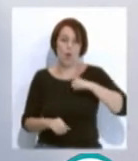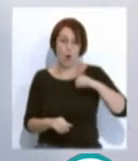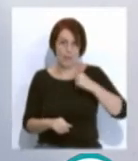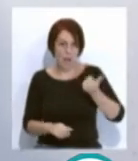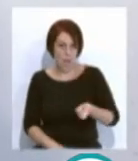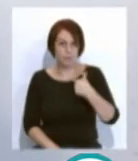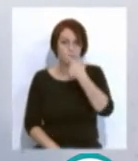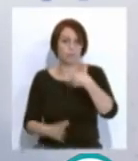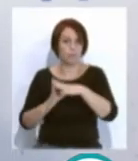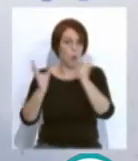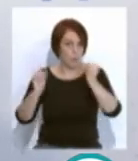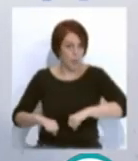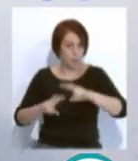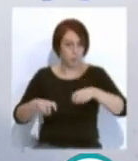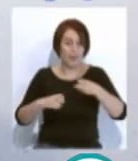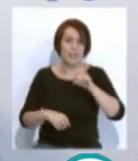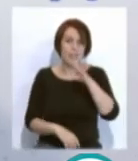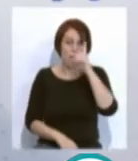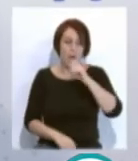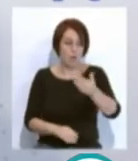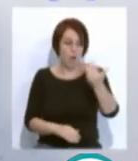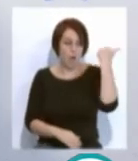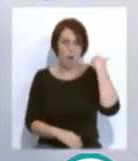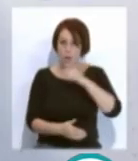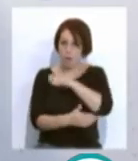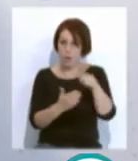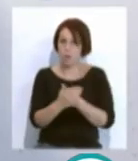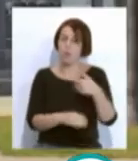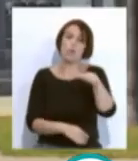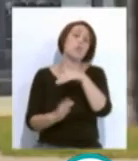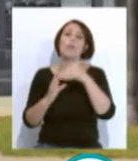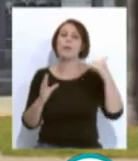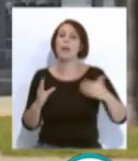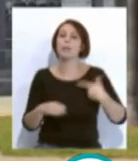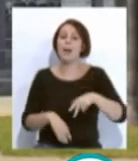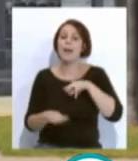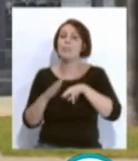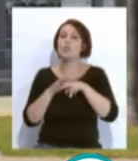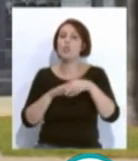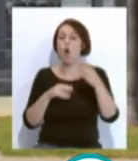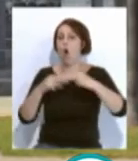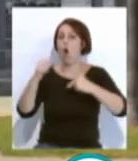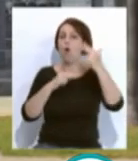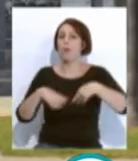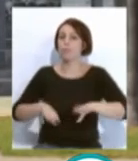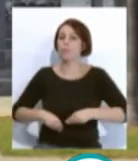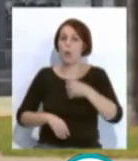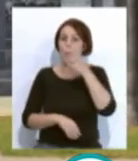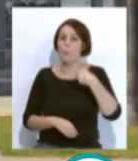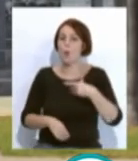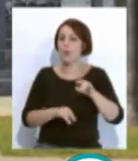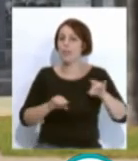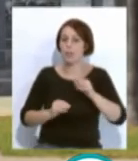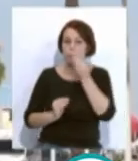como reflejaba el convenio rubricado hace 15 años. Entonces, la Zola Franca asumió la gestión de las obras a través de una permuta de los terrenos